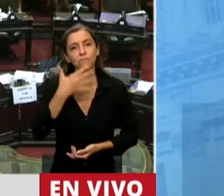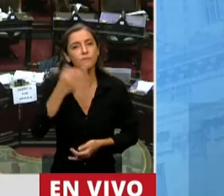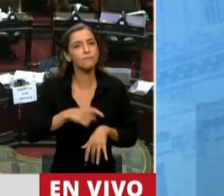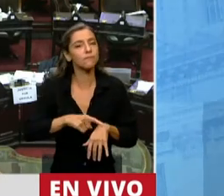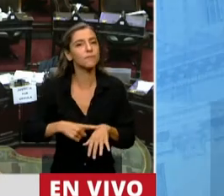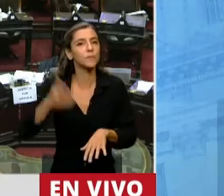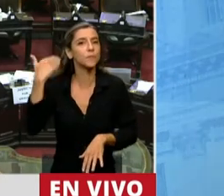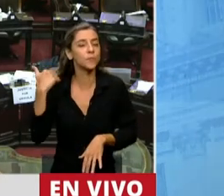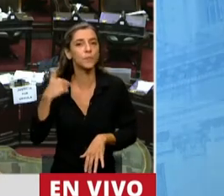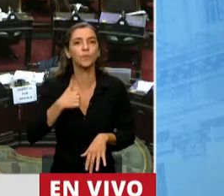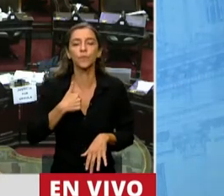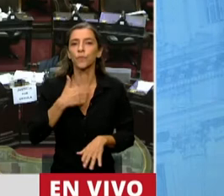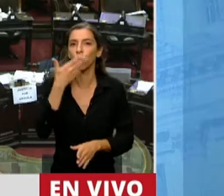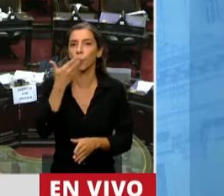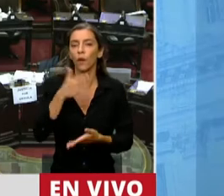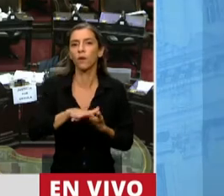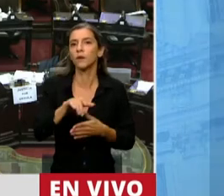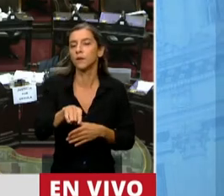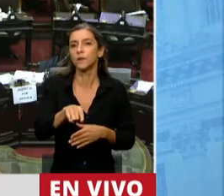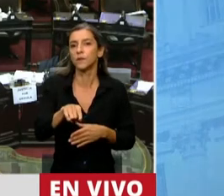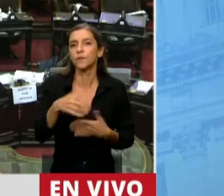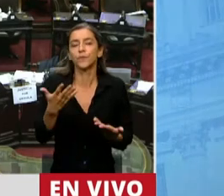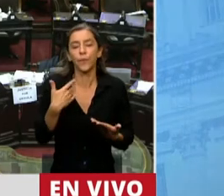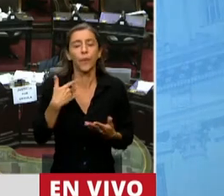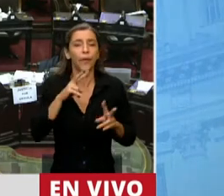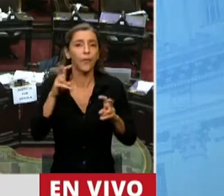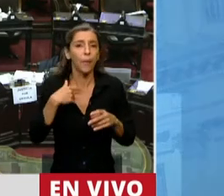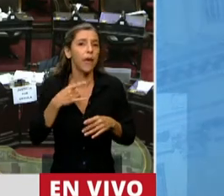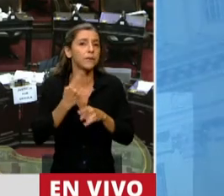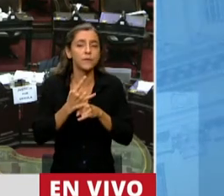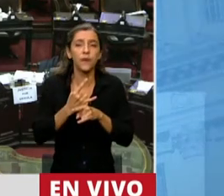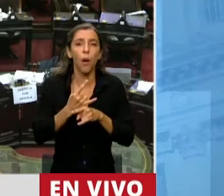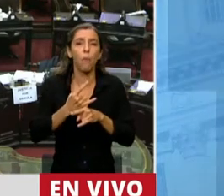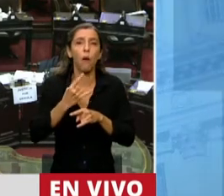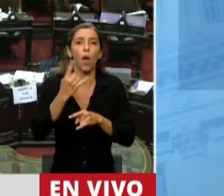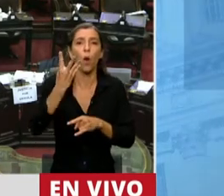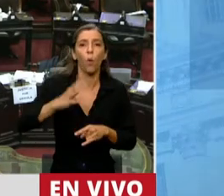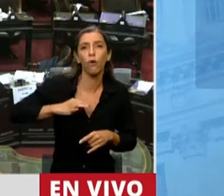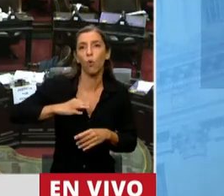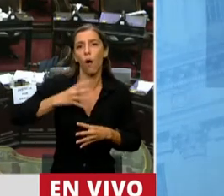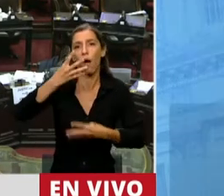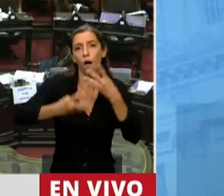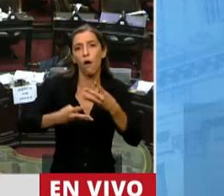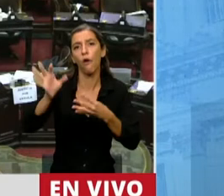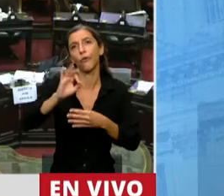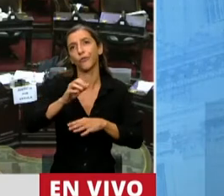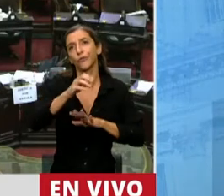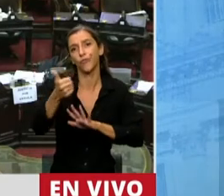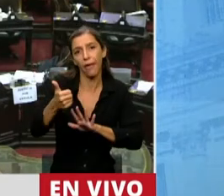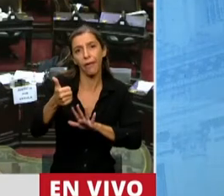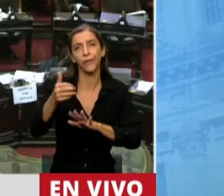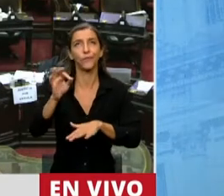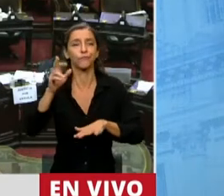hacía mención a esto de que cada 4 años, o 6, u 8, siempre se tiene que volver